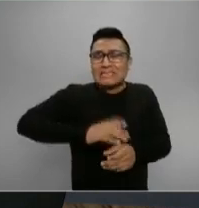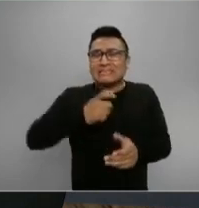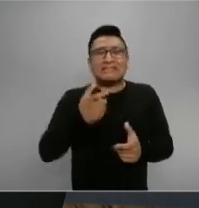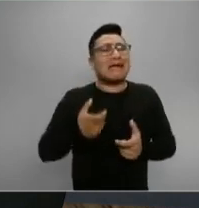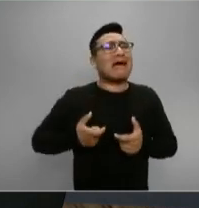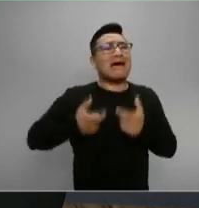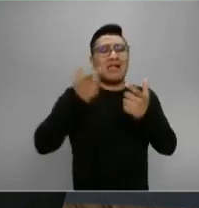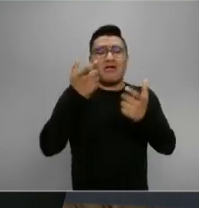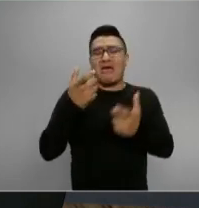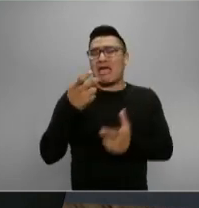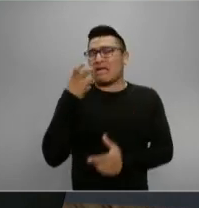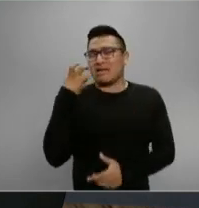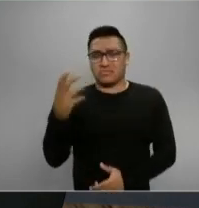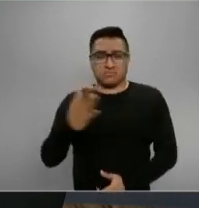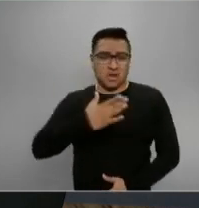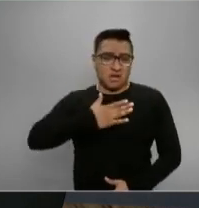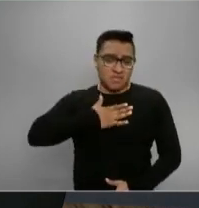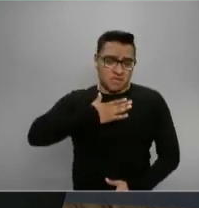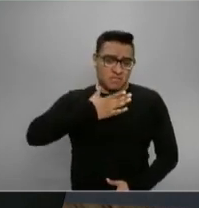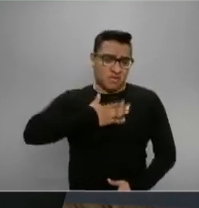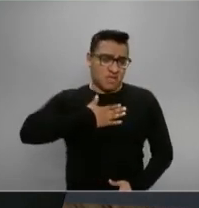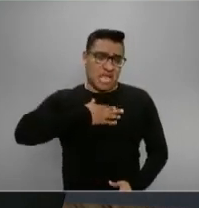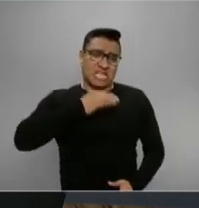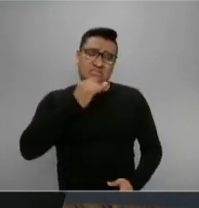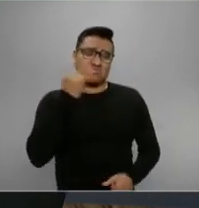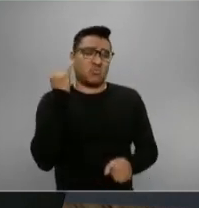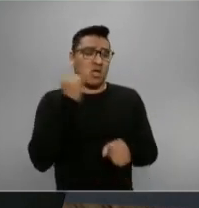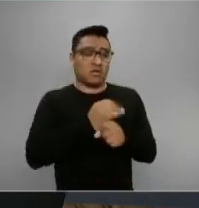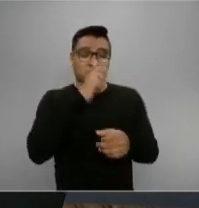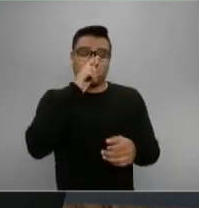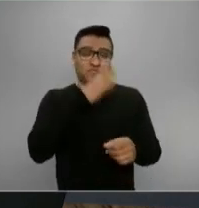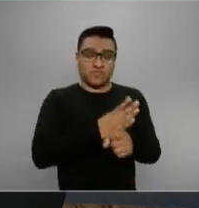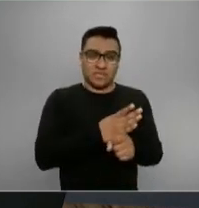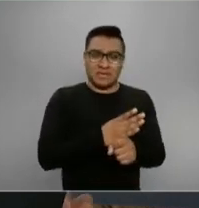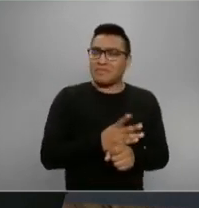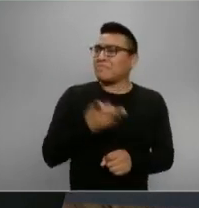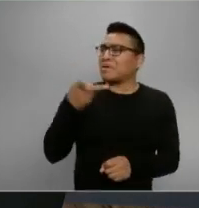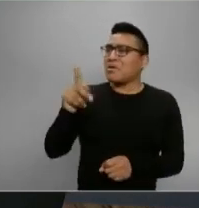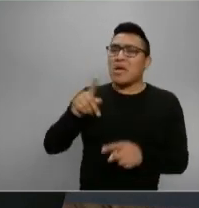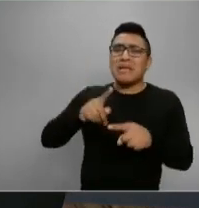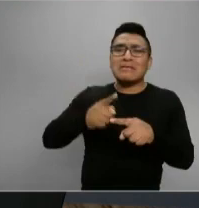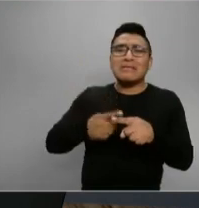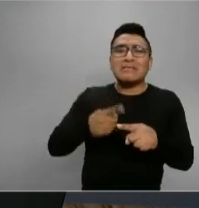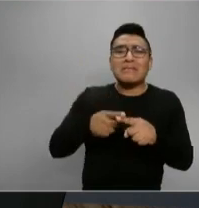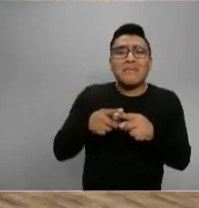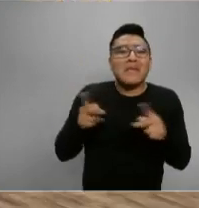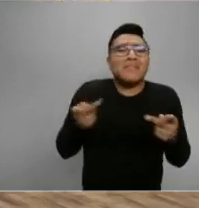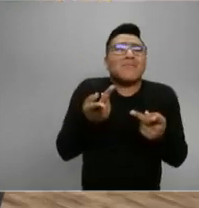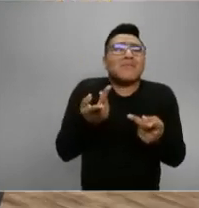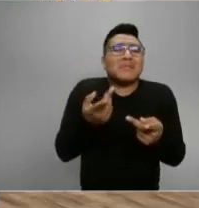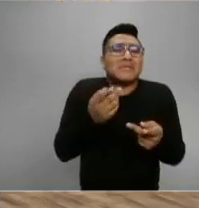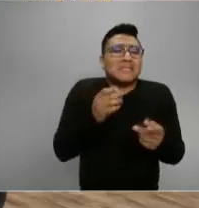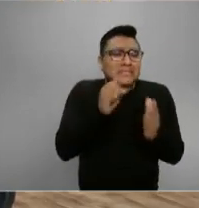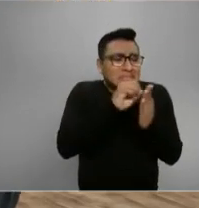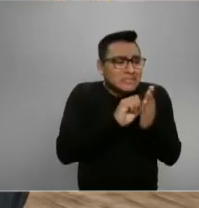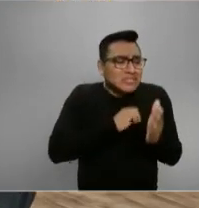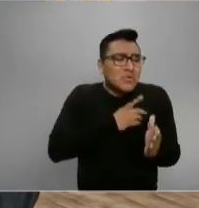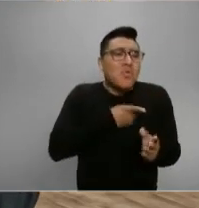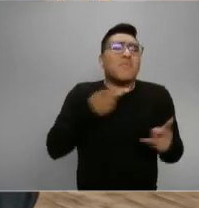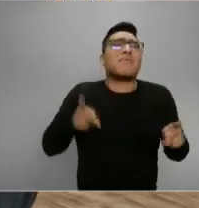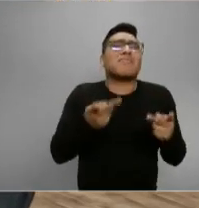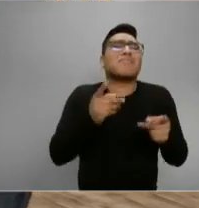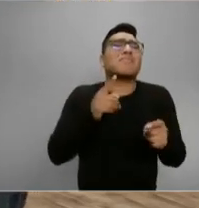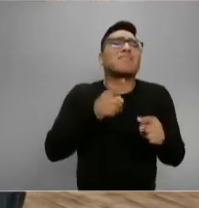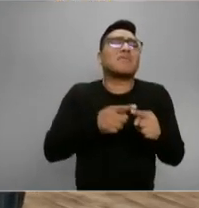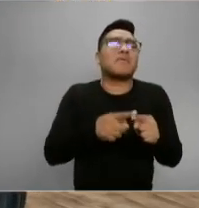responsabilidad o de una irresponsabilidad. ¿Quién los vendió? El sector salud, Álvaro. Bueno, ojalá los compañeros